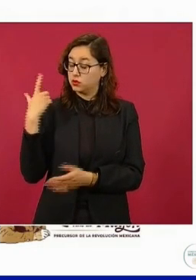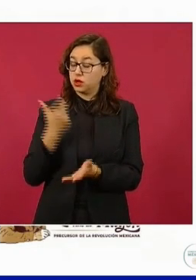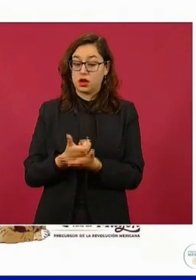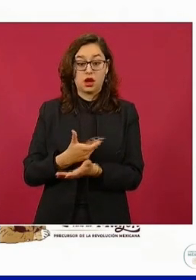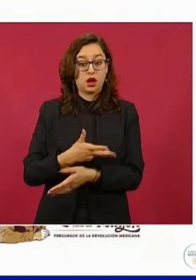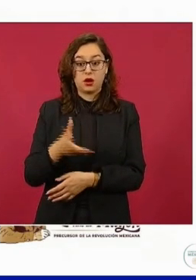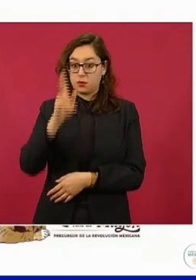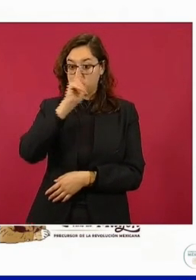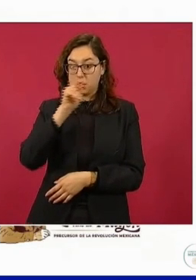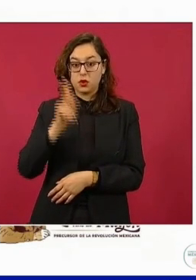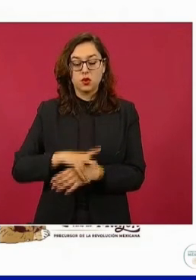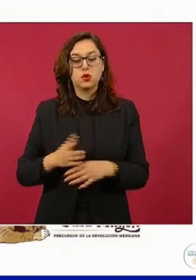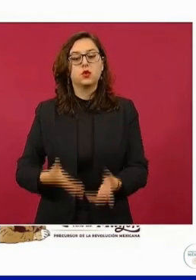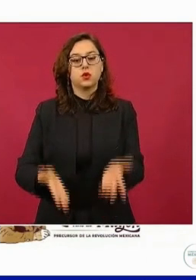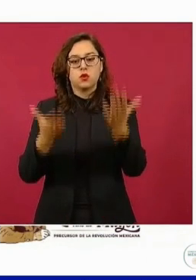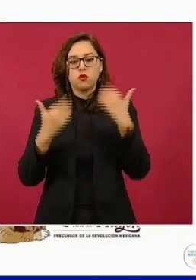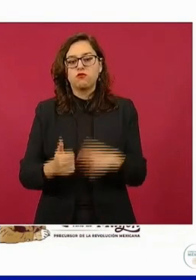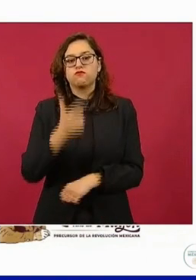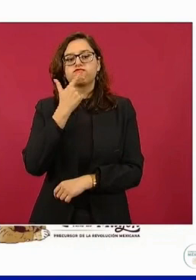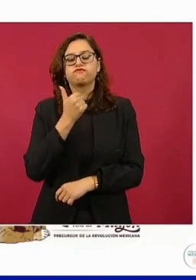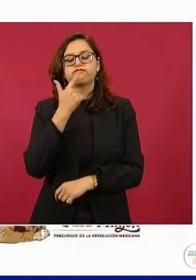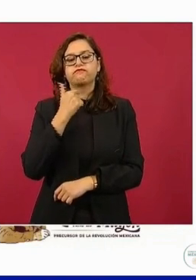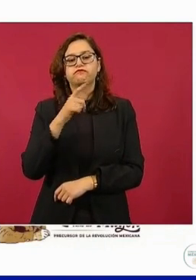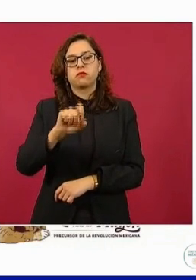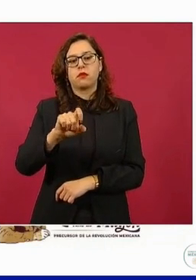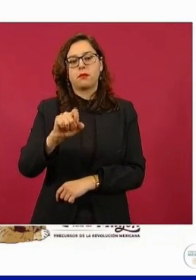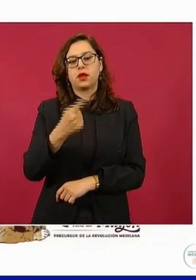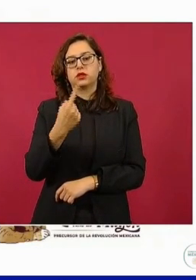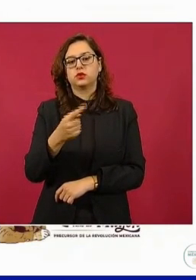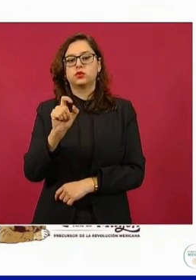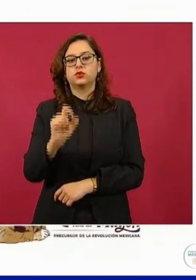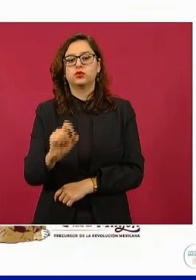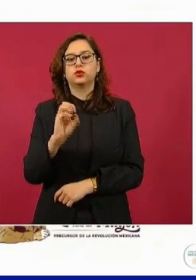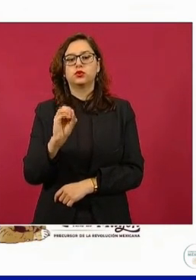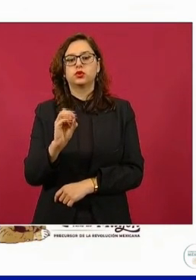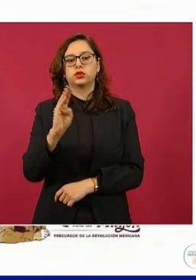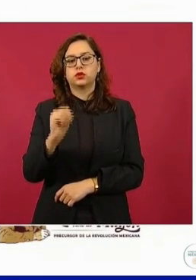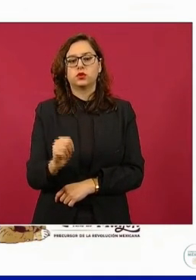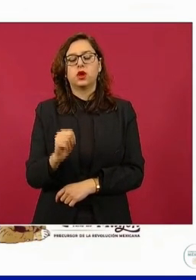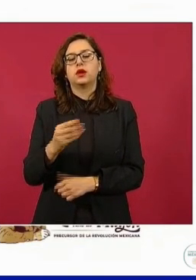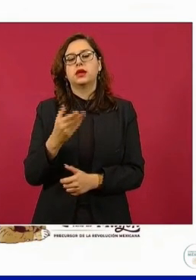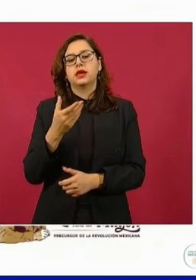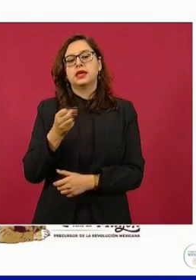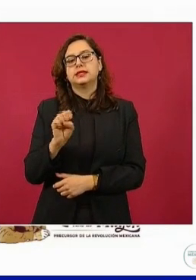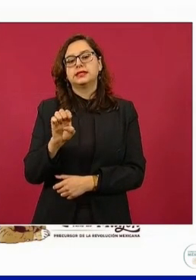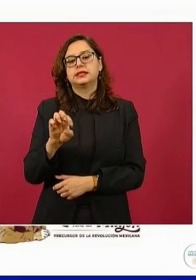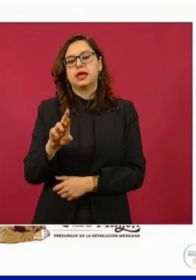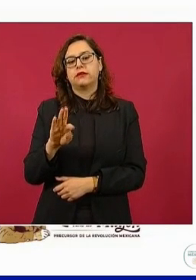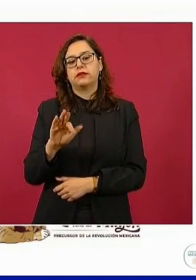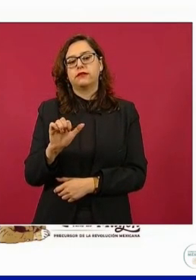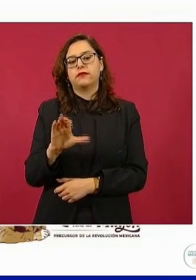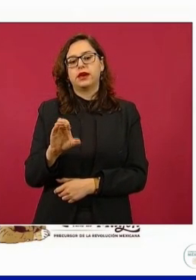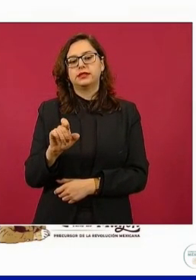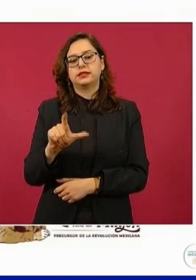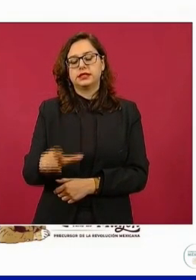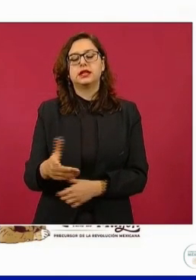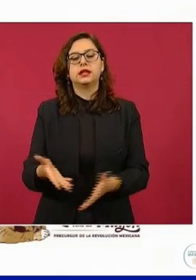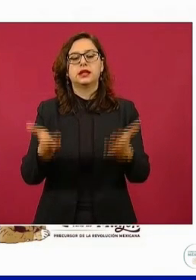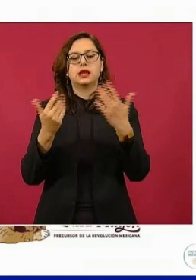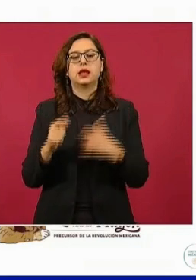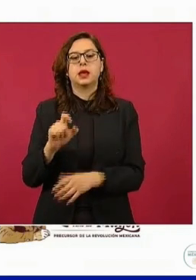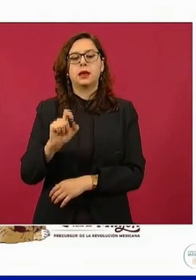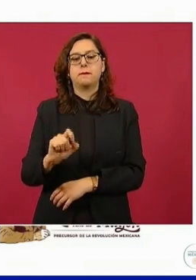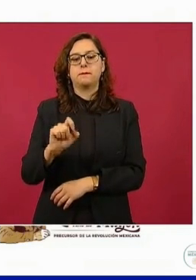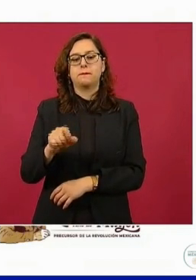Premium, las más baratas, 21 pesos con 9 centavos de Servi Fácil y 21 pesos con 40 centavos de franquicia